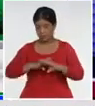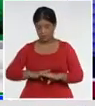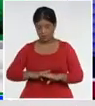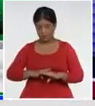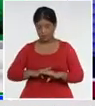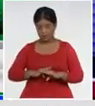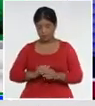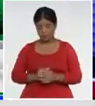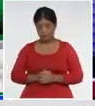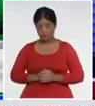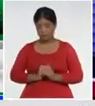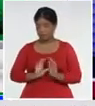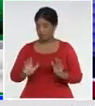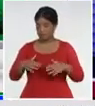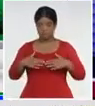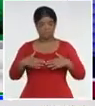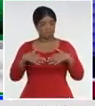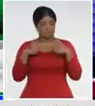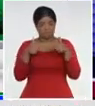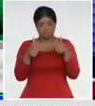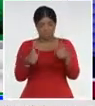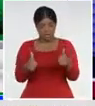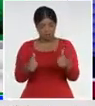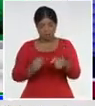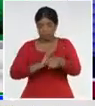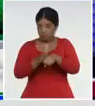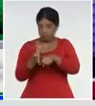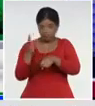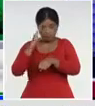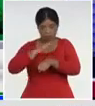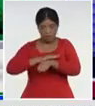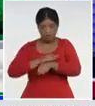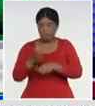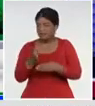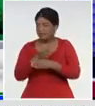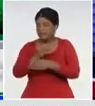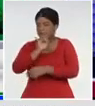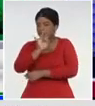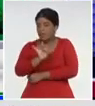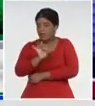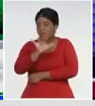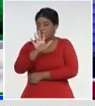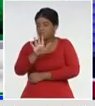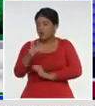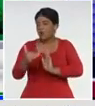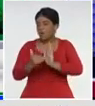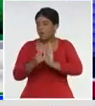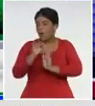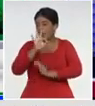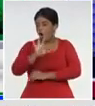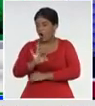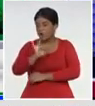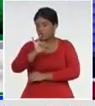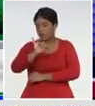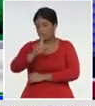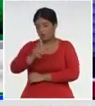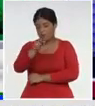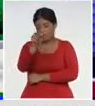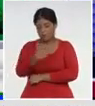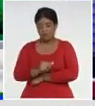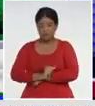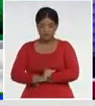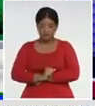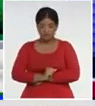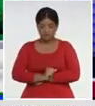se han recuperado, estamos hablando, 75,871, ya están